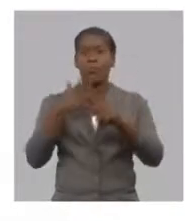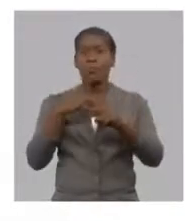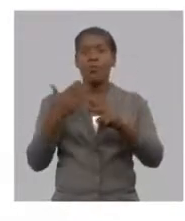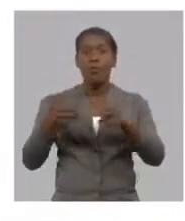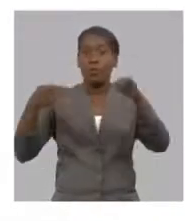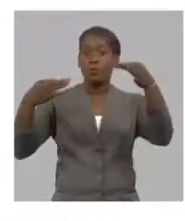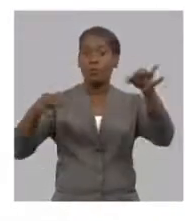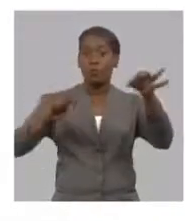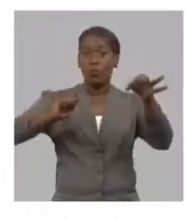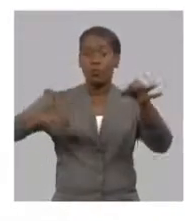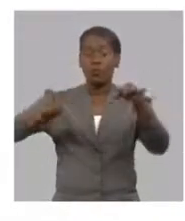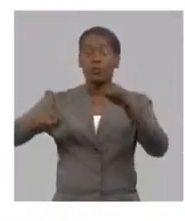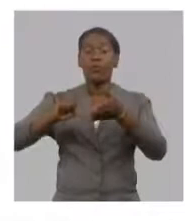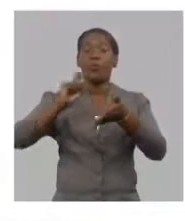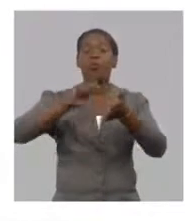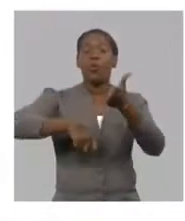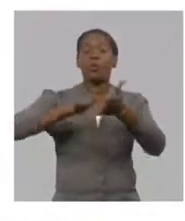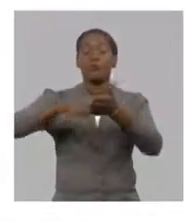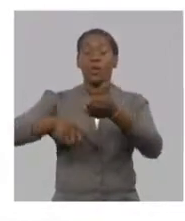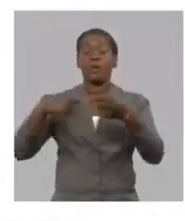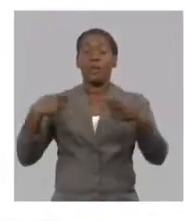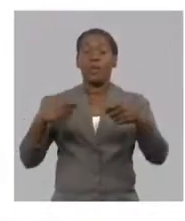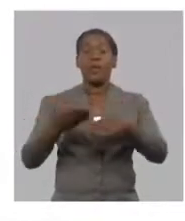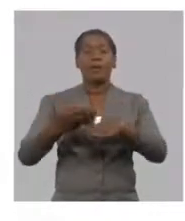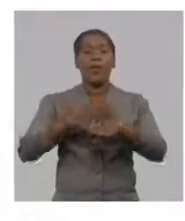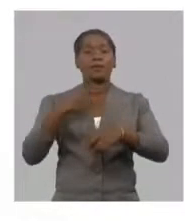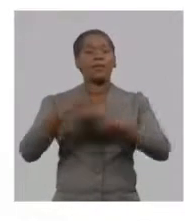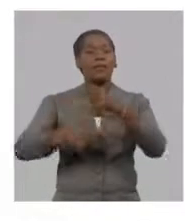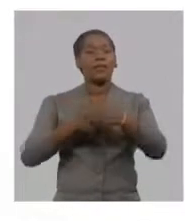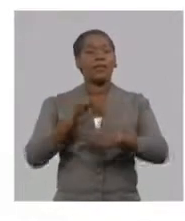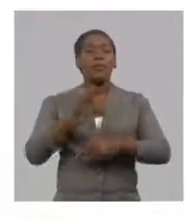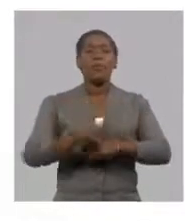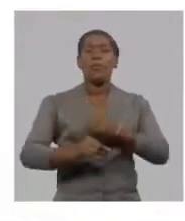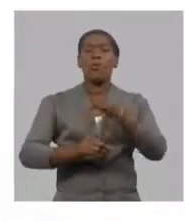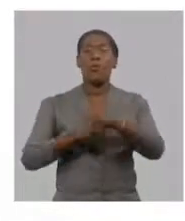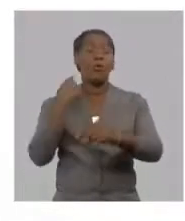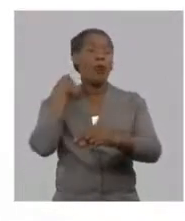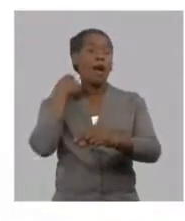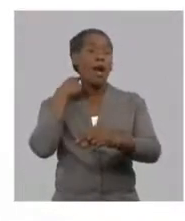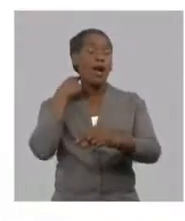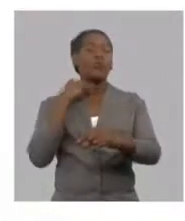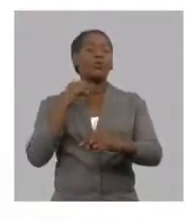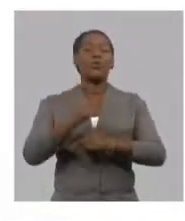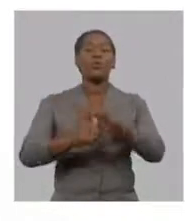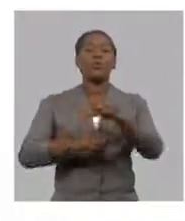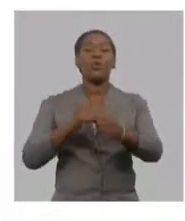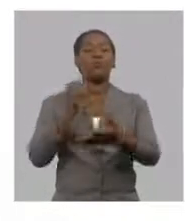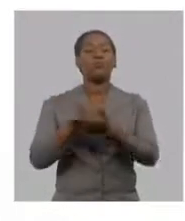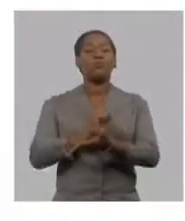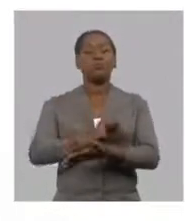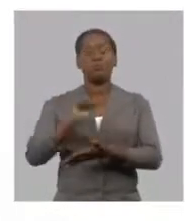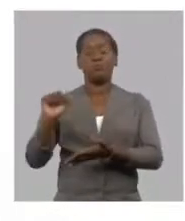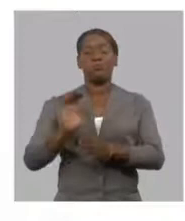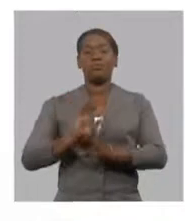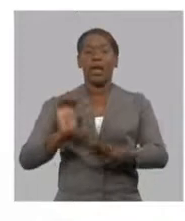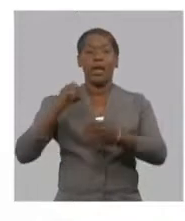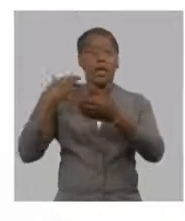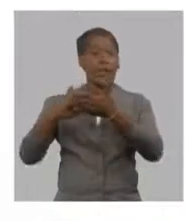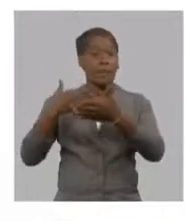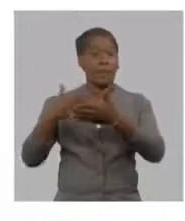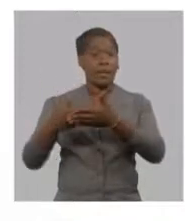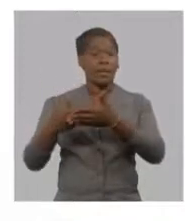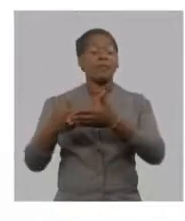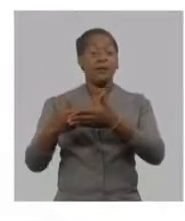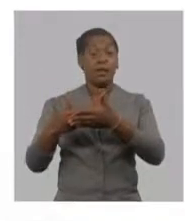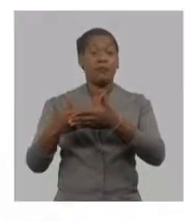por lo tanto eso es algo que se ha conquistado durante muchos años y que la ESEN la empresa de seguros nacionales de